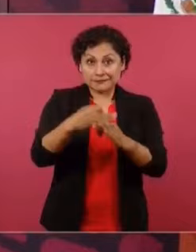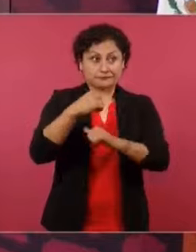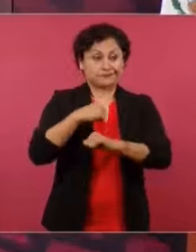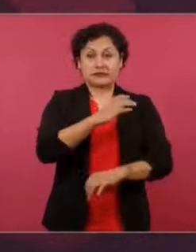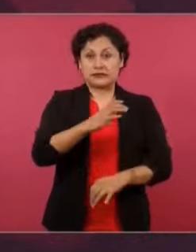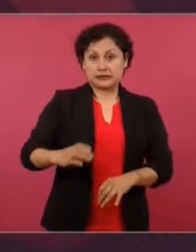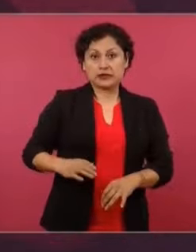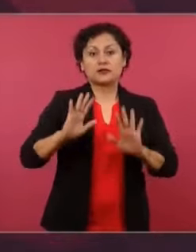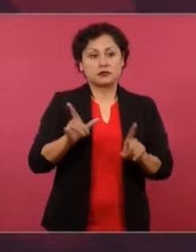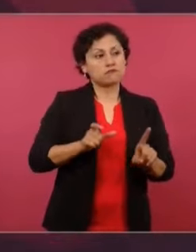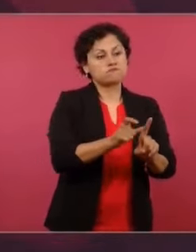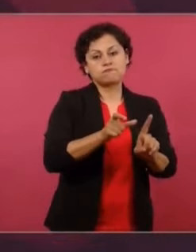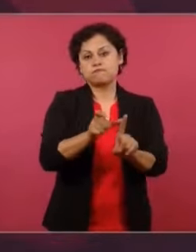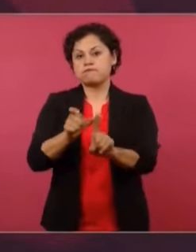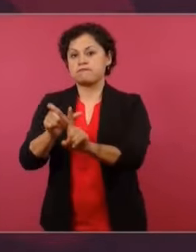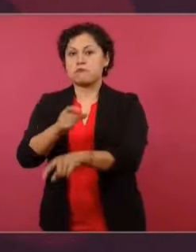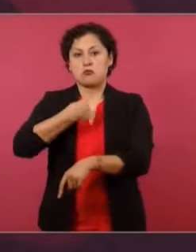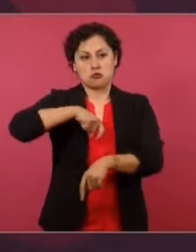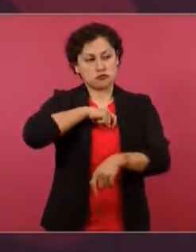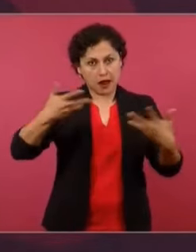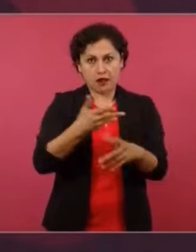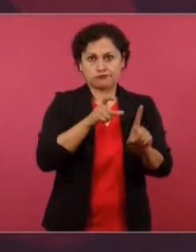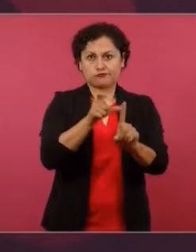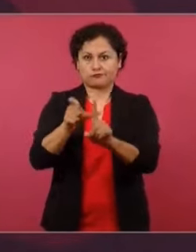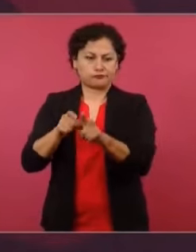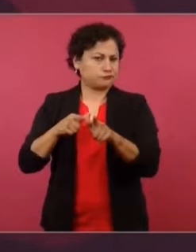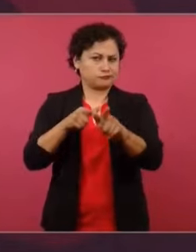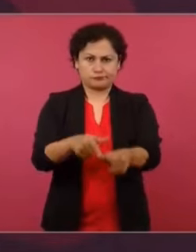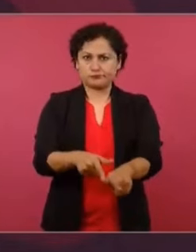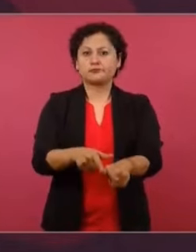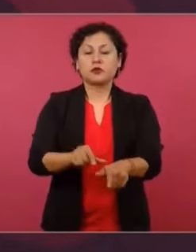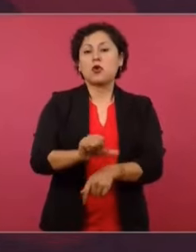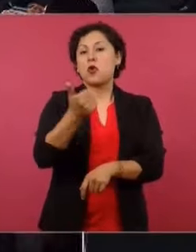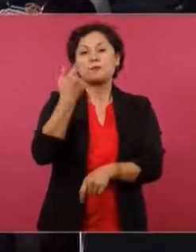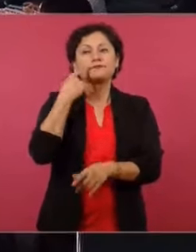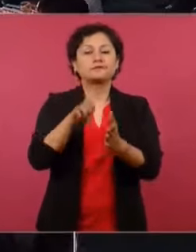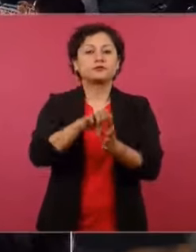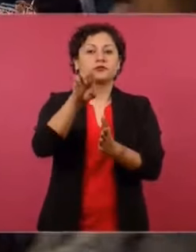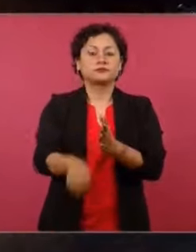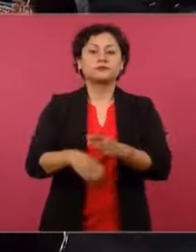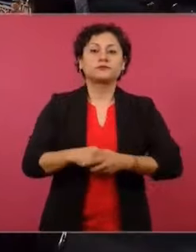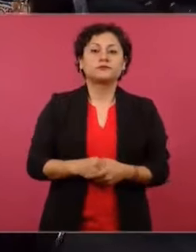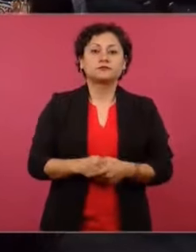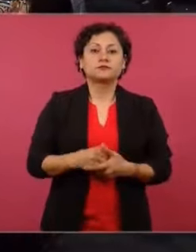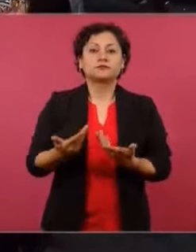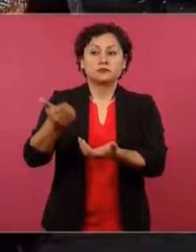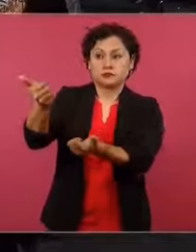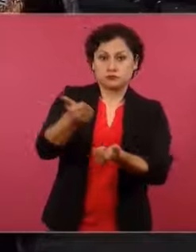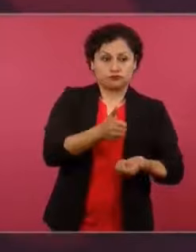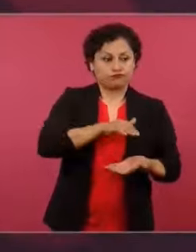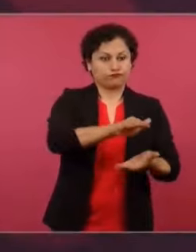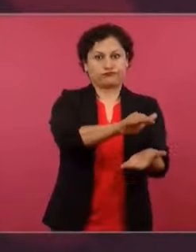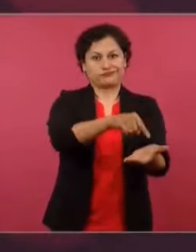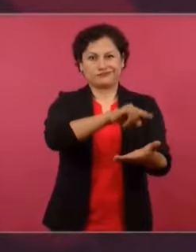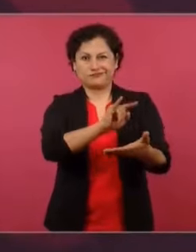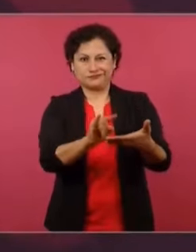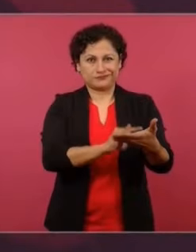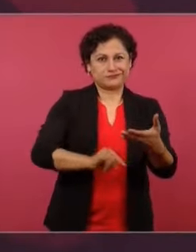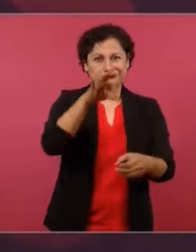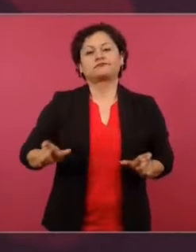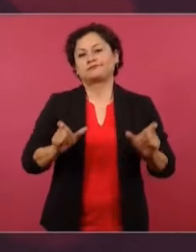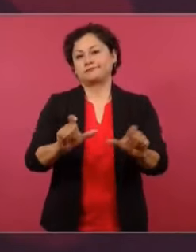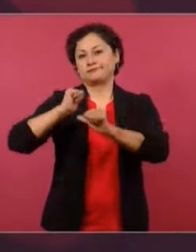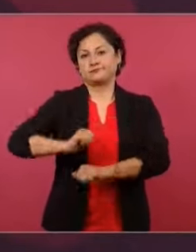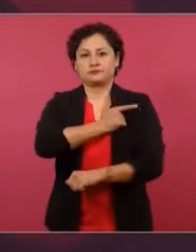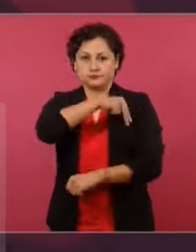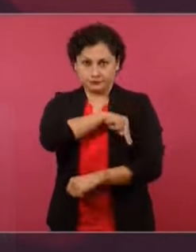a seguir haciendo. Y también hay otros servicios, el cuidado de la paquetería por parte de la Guardia